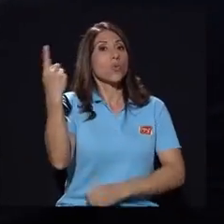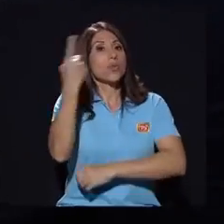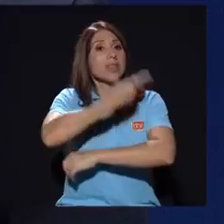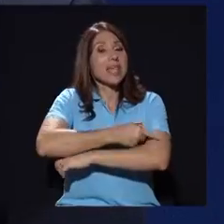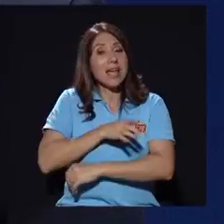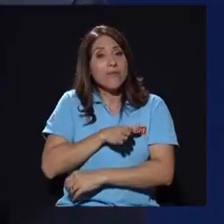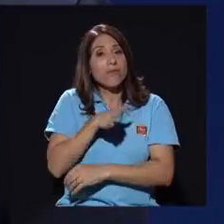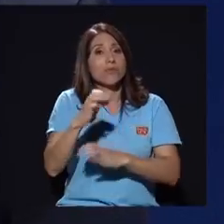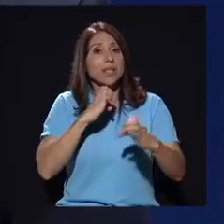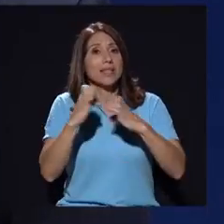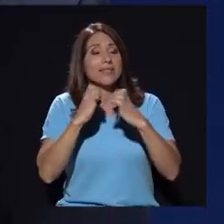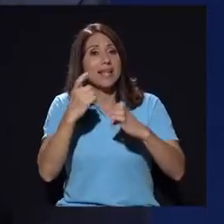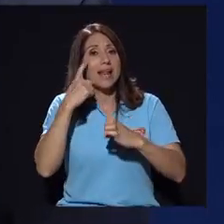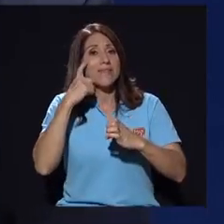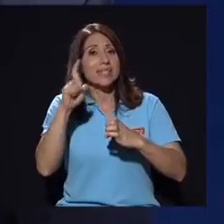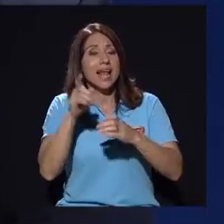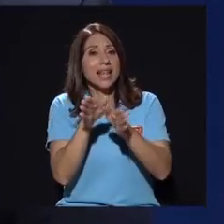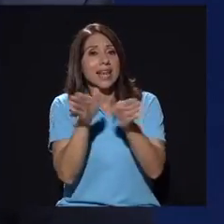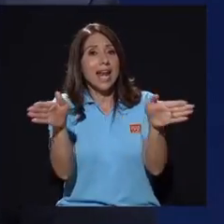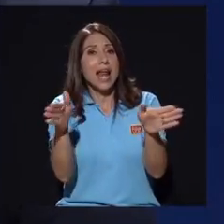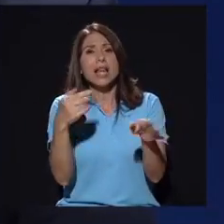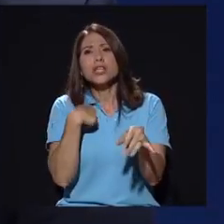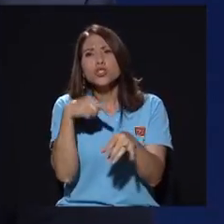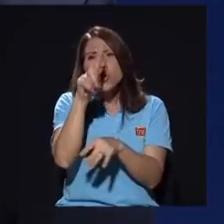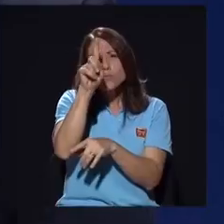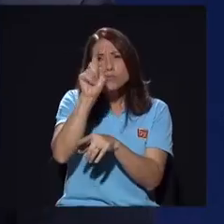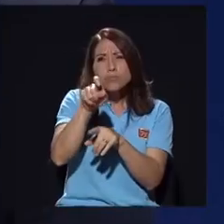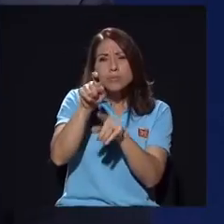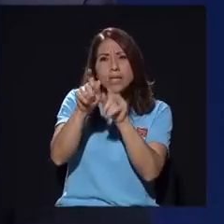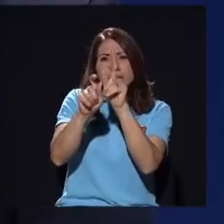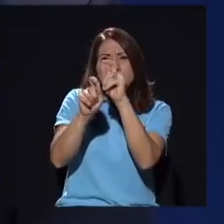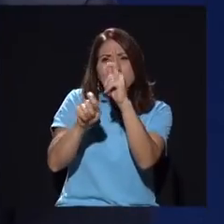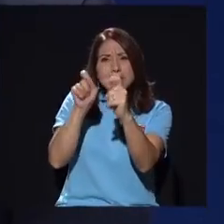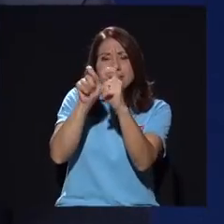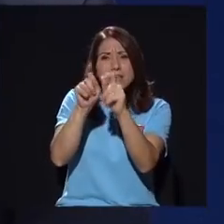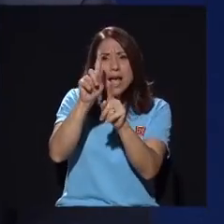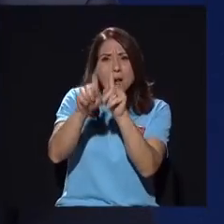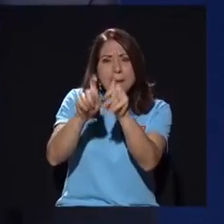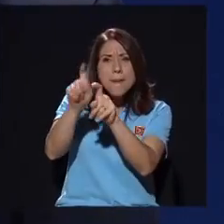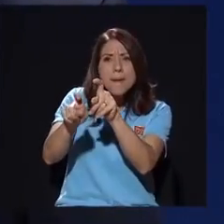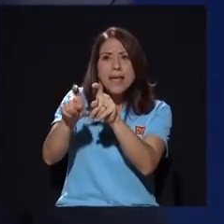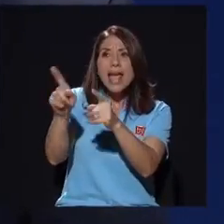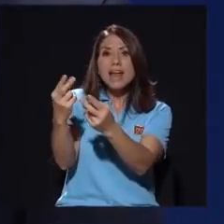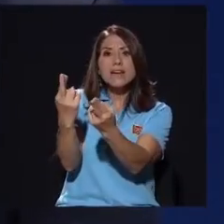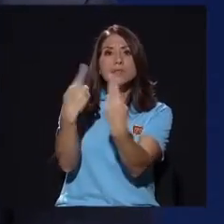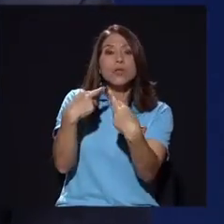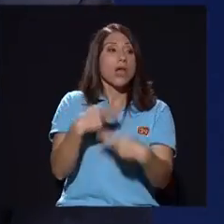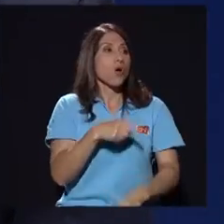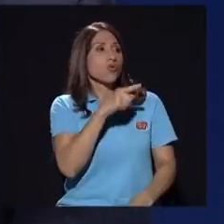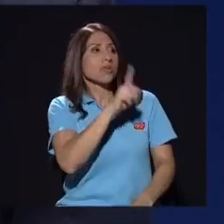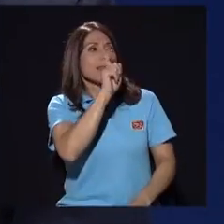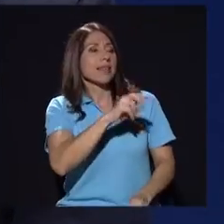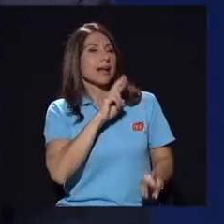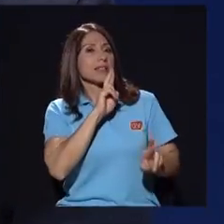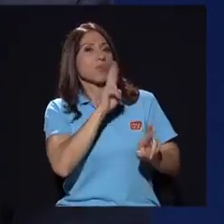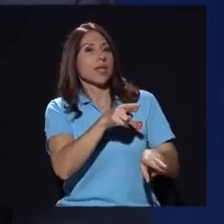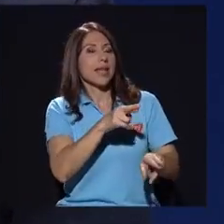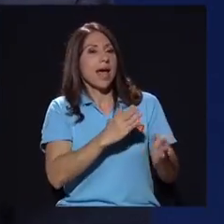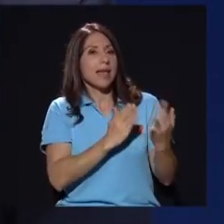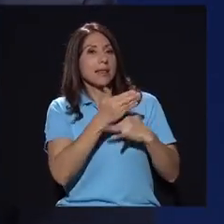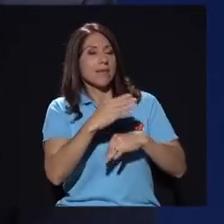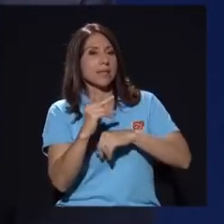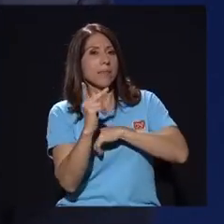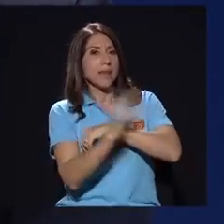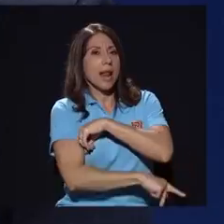entrevistar y el fiscal donde yo le hacía preguntas específicas cada una de sus respuestas era usted tendrá que responder penalmente